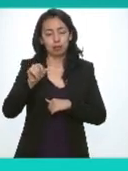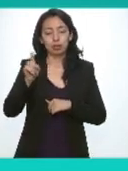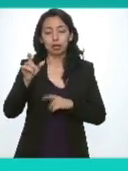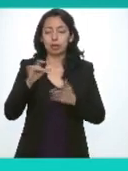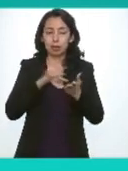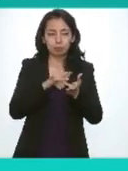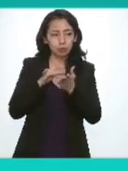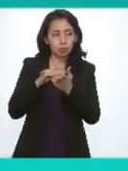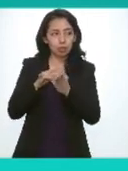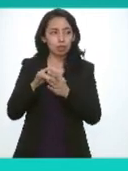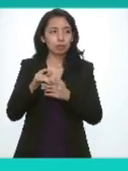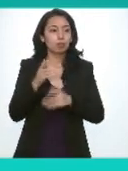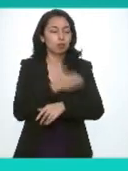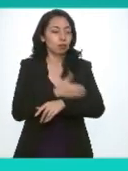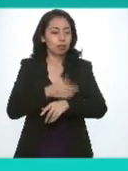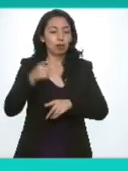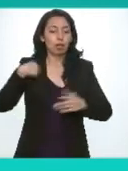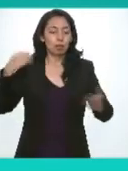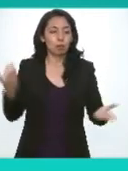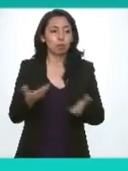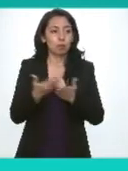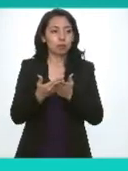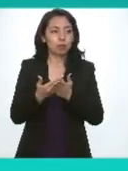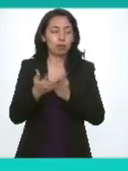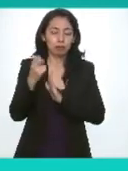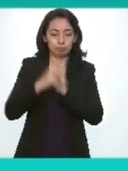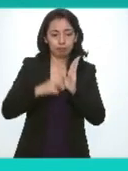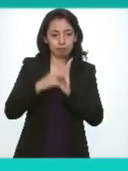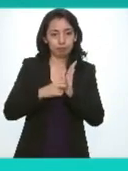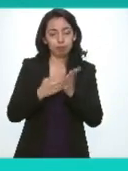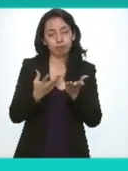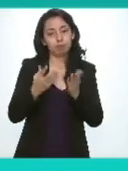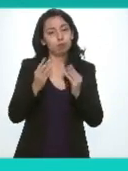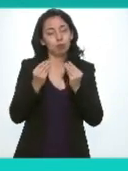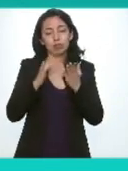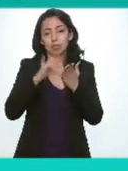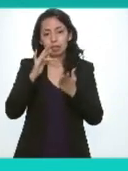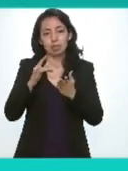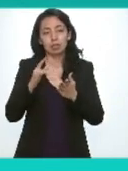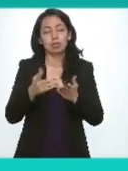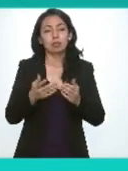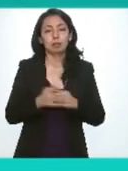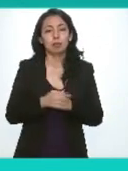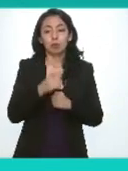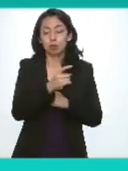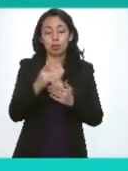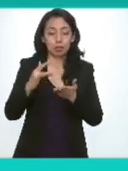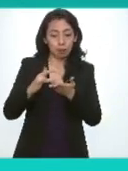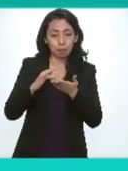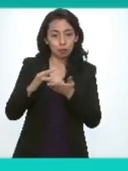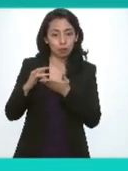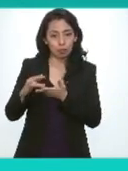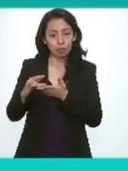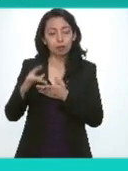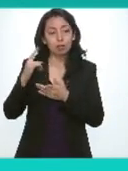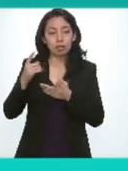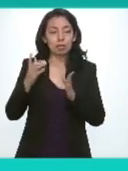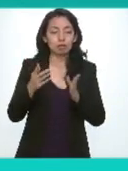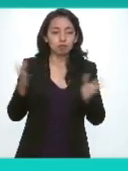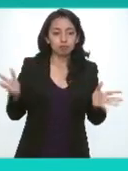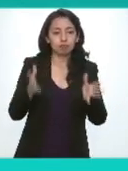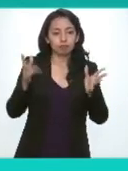acompañamiento de esta propuesta de reforma quedo a la orden muchísimas gracias por sumar a tener un sistema